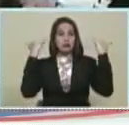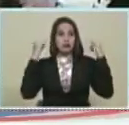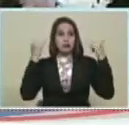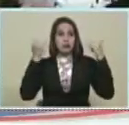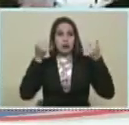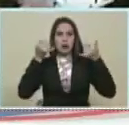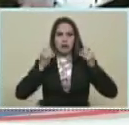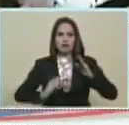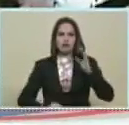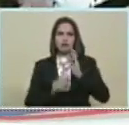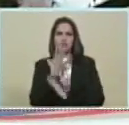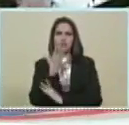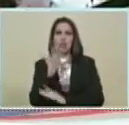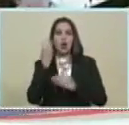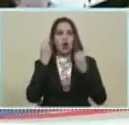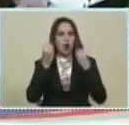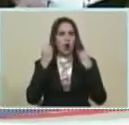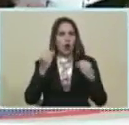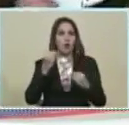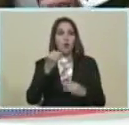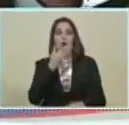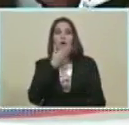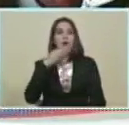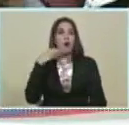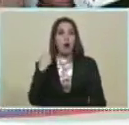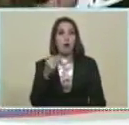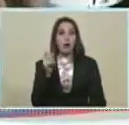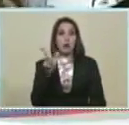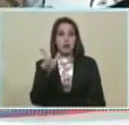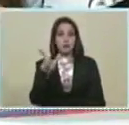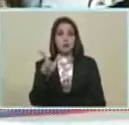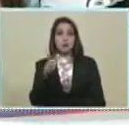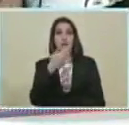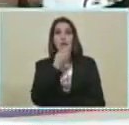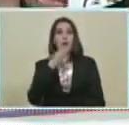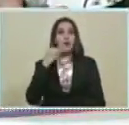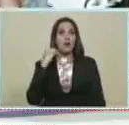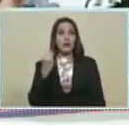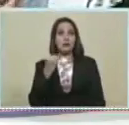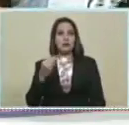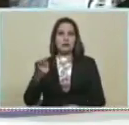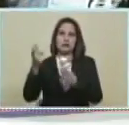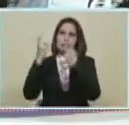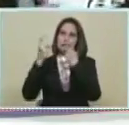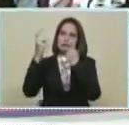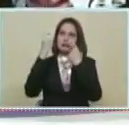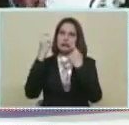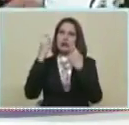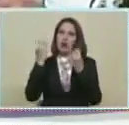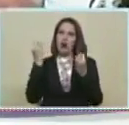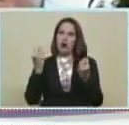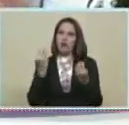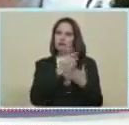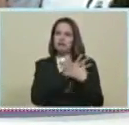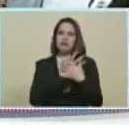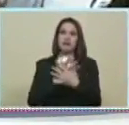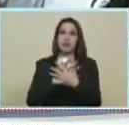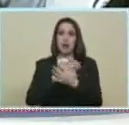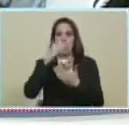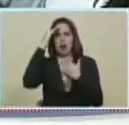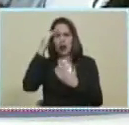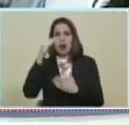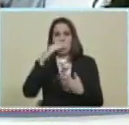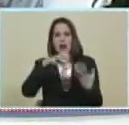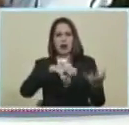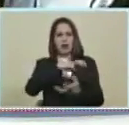fundara la juventud Del Partido Socialista Unido de Venezuela Juventud Formada Al calor de la revolución Y bajo las directrices